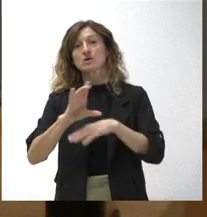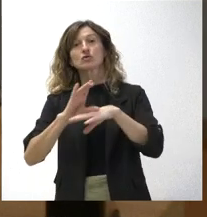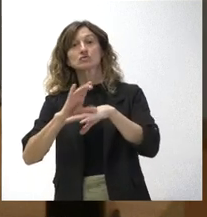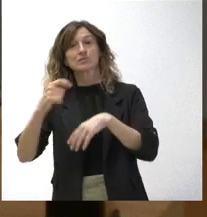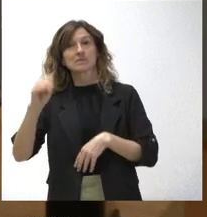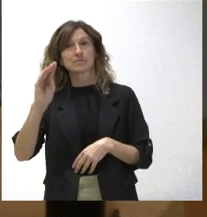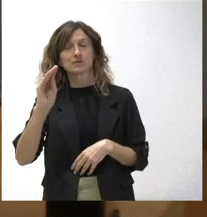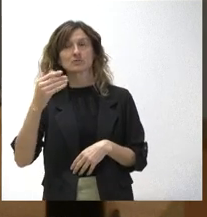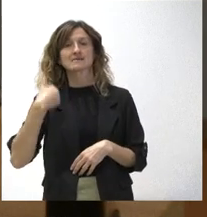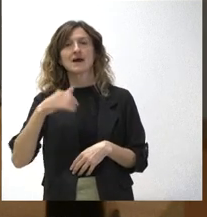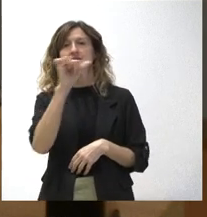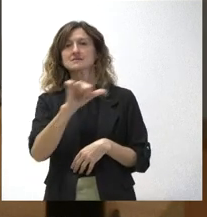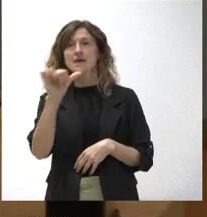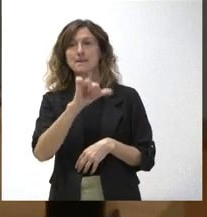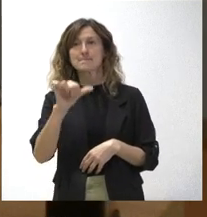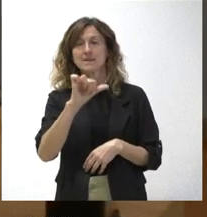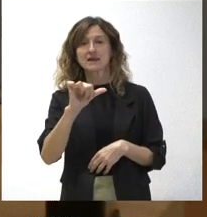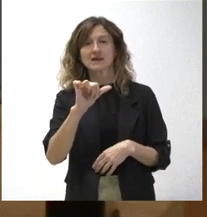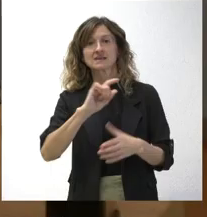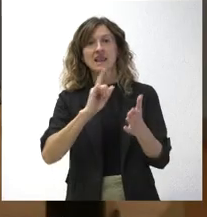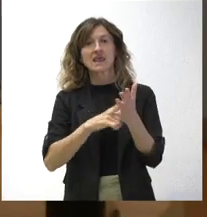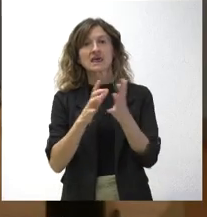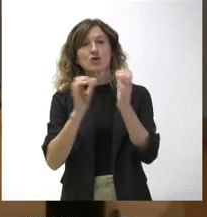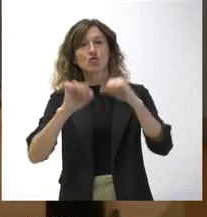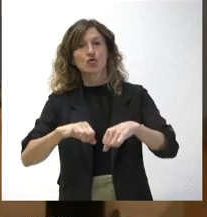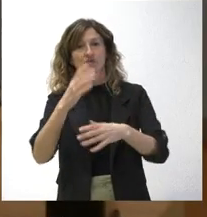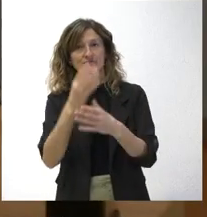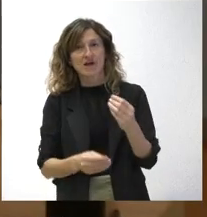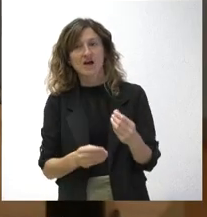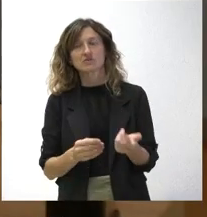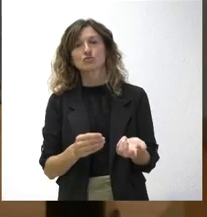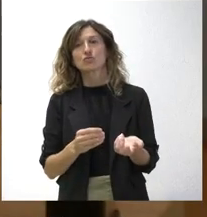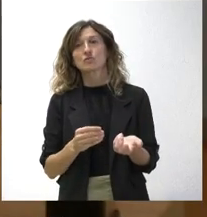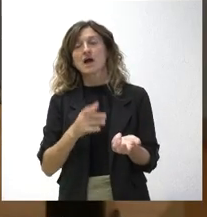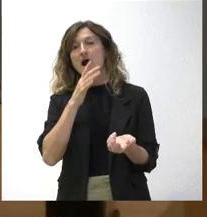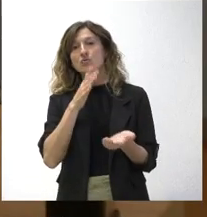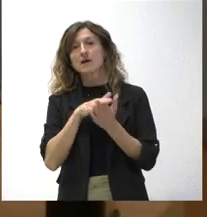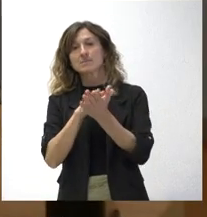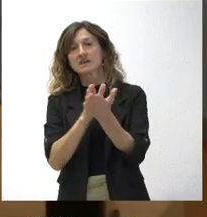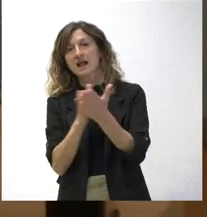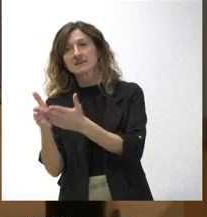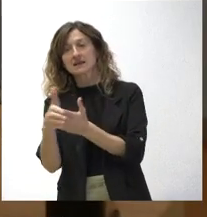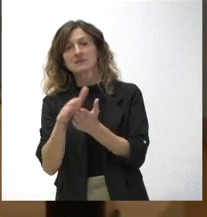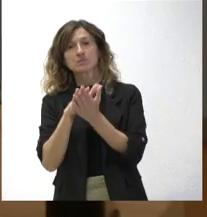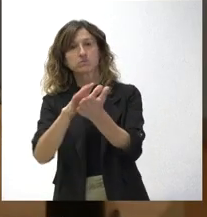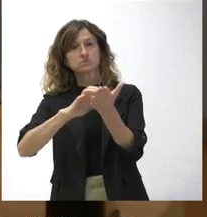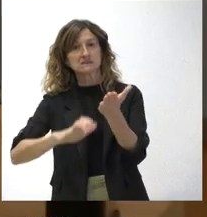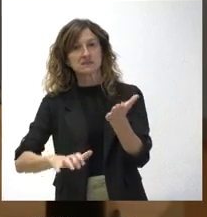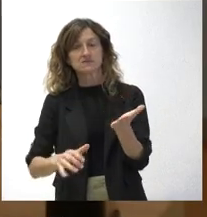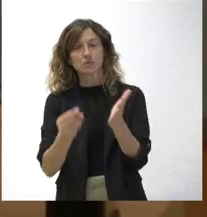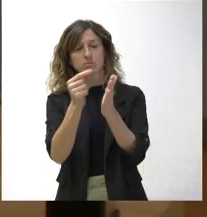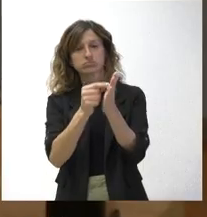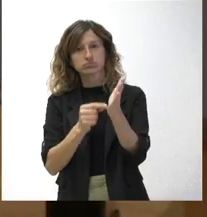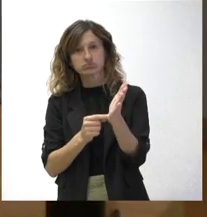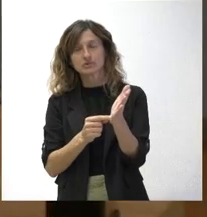pasadas ya unas semanas de la fallida ley de Concordia, no sé si la Junta valora presentar un texto alternativo con aquellos aspectos en los